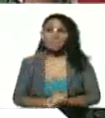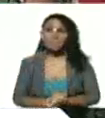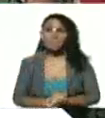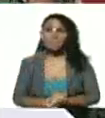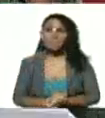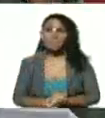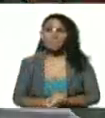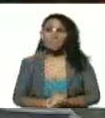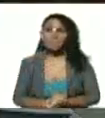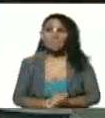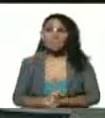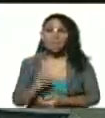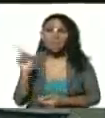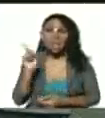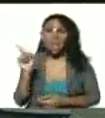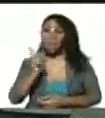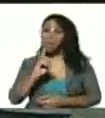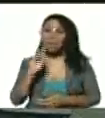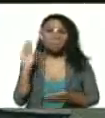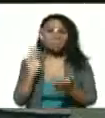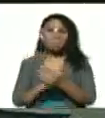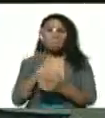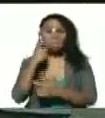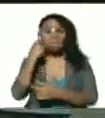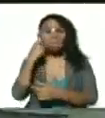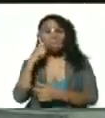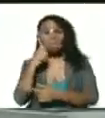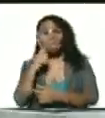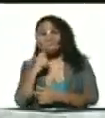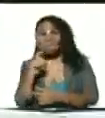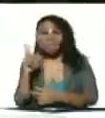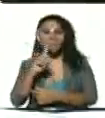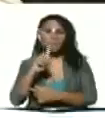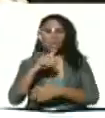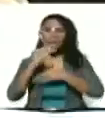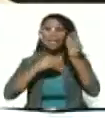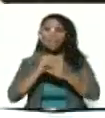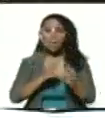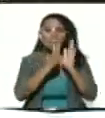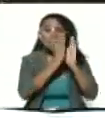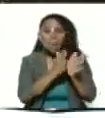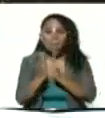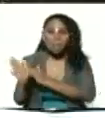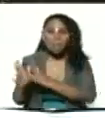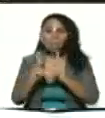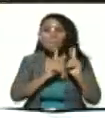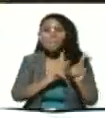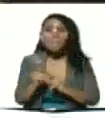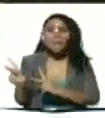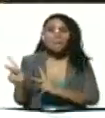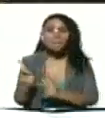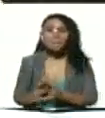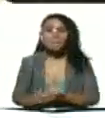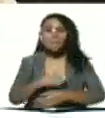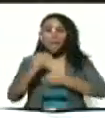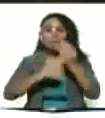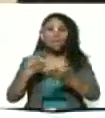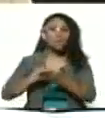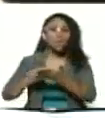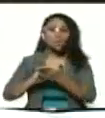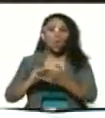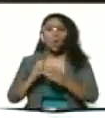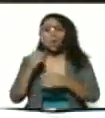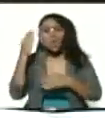y él no se puso a llorar lo que hizo fue organizó un plan y recuperó no se